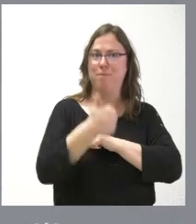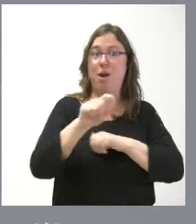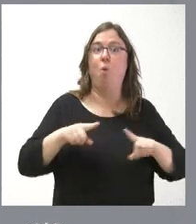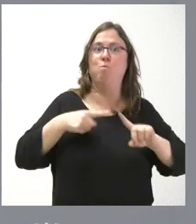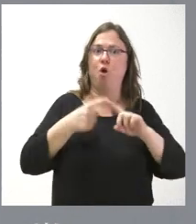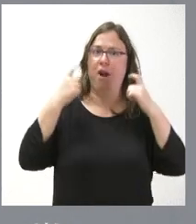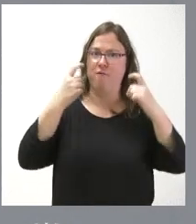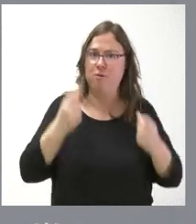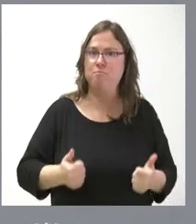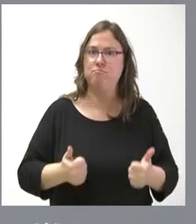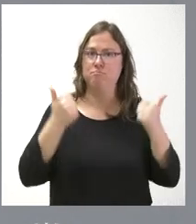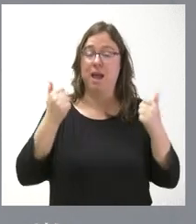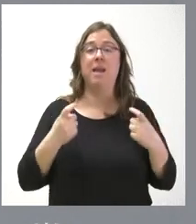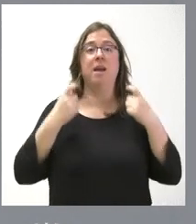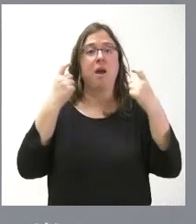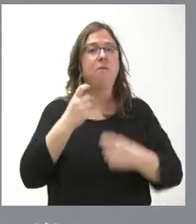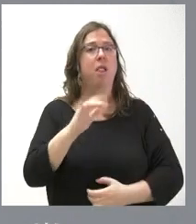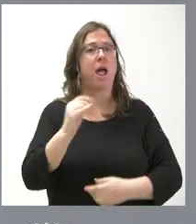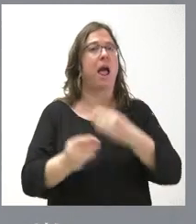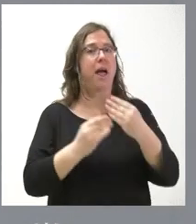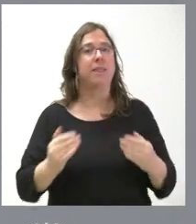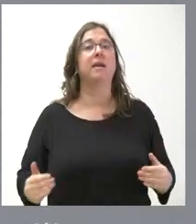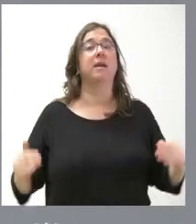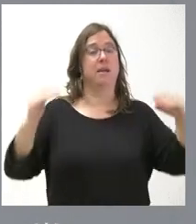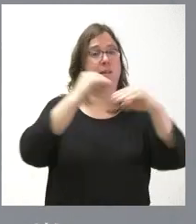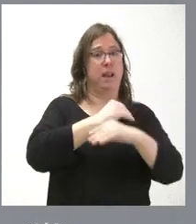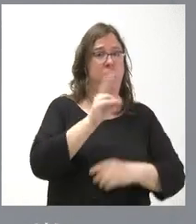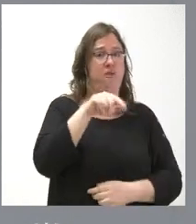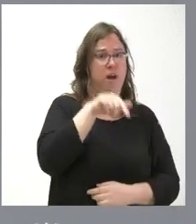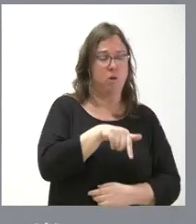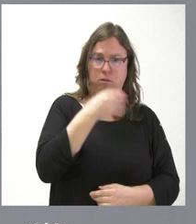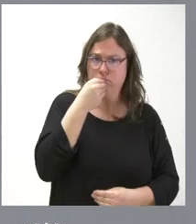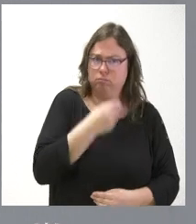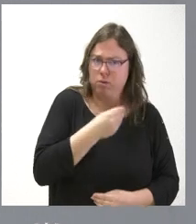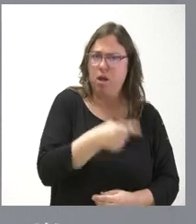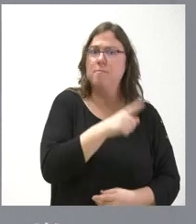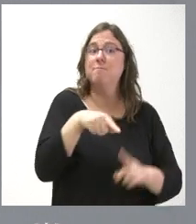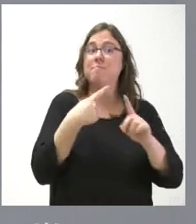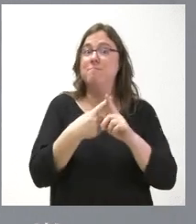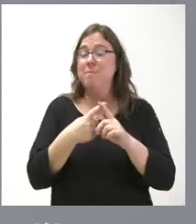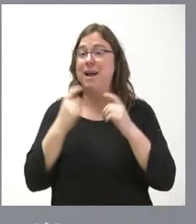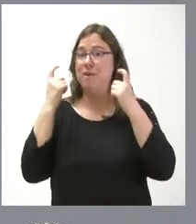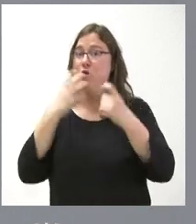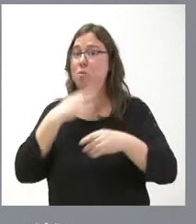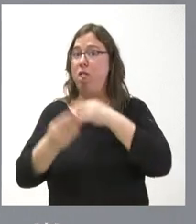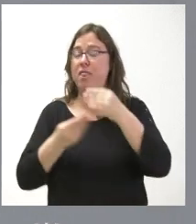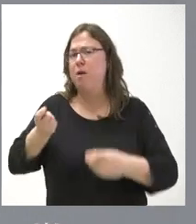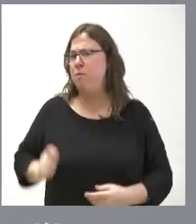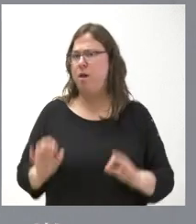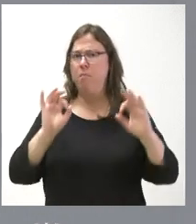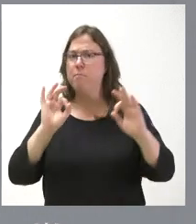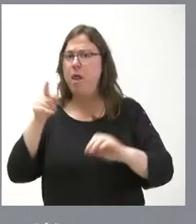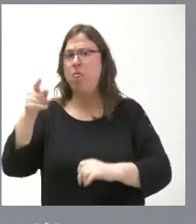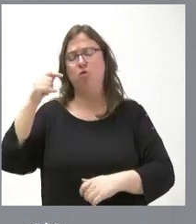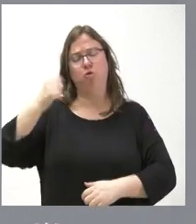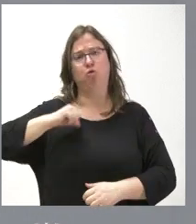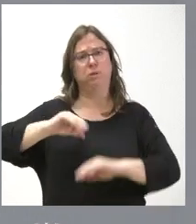esfuerzos y a los esfuerzos que ya hace el Hospital Clínico de Valladolid, que son muy liuables, sumamos el esfuerzo que puedan hacer profesionales muy preparados, como son los